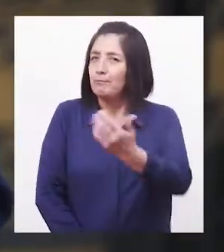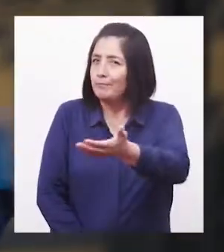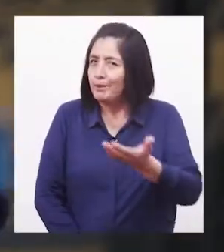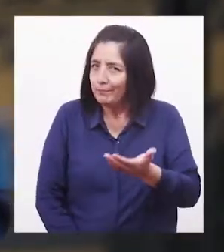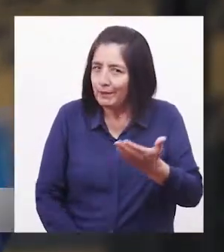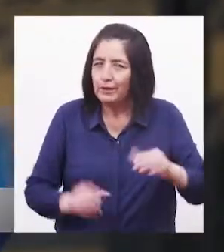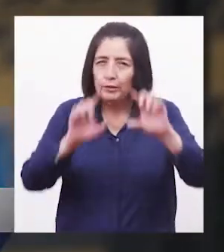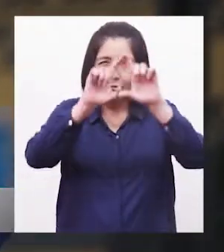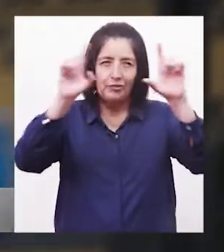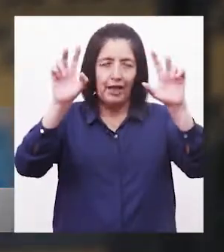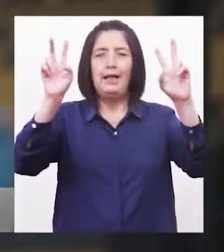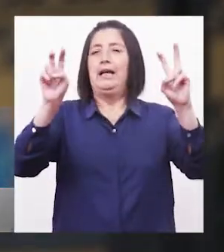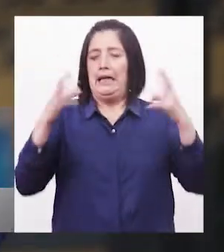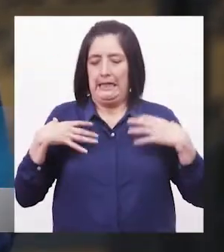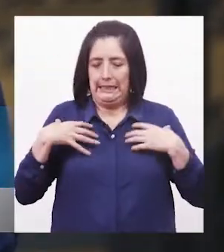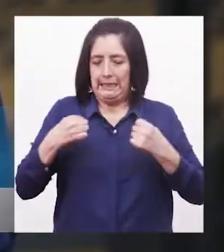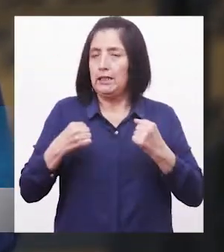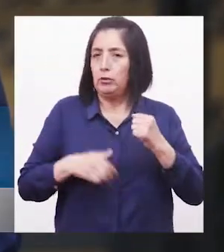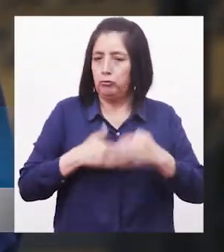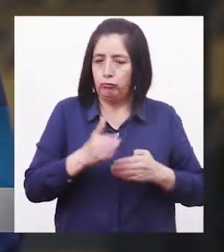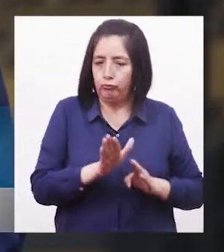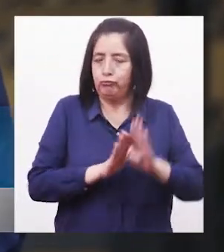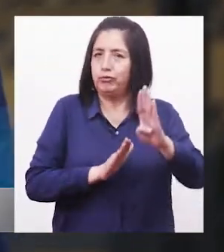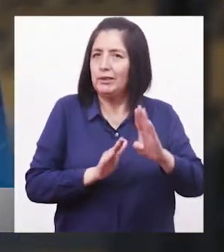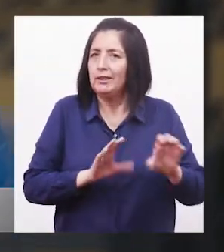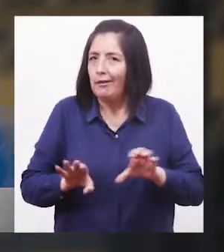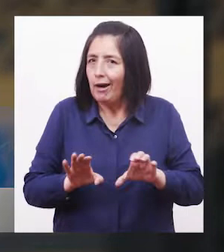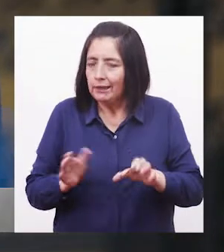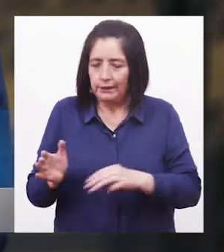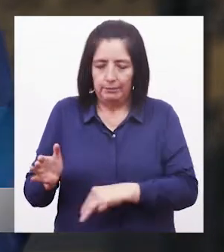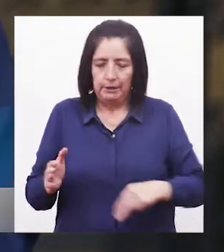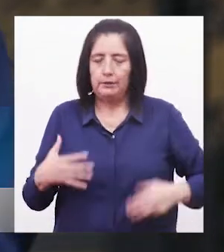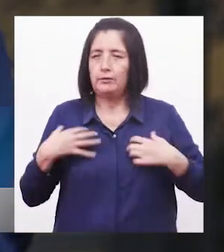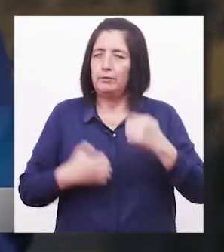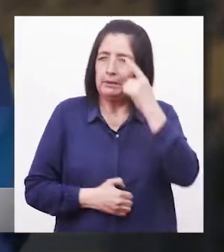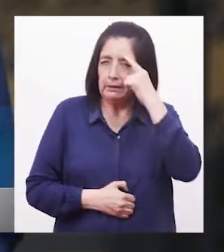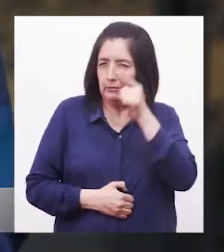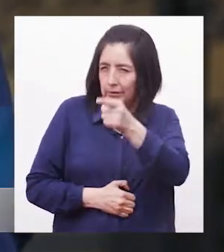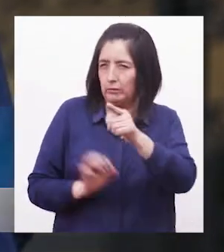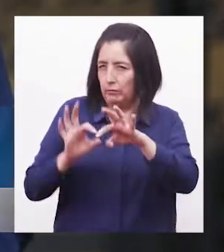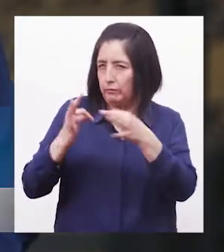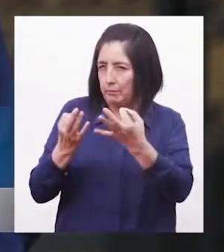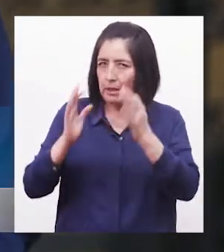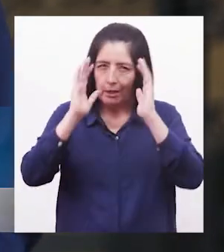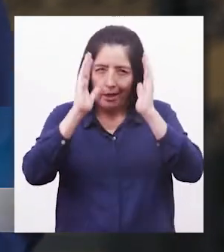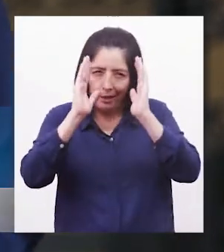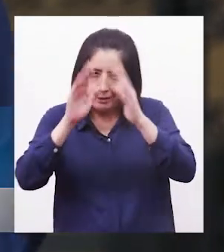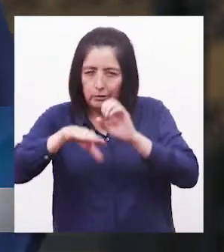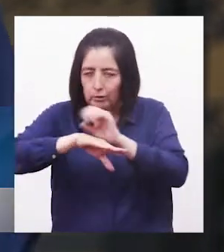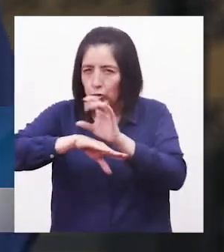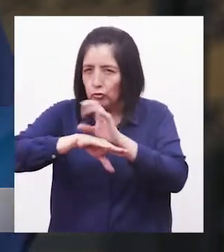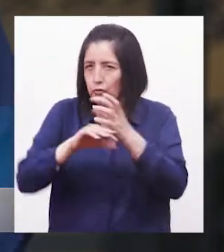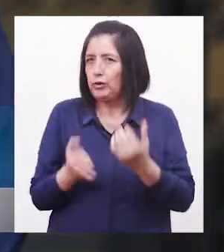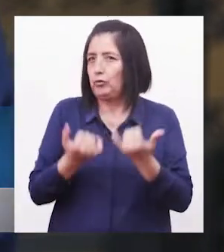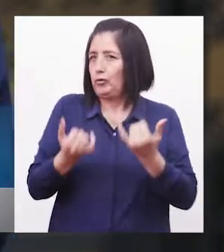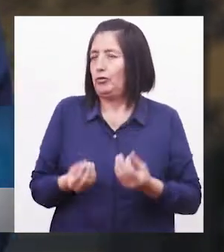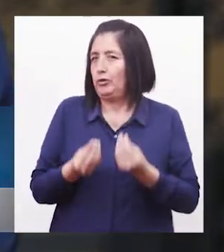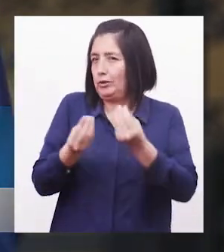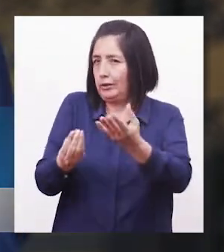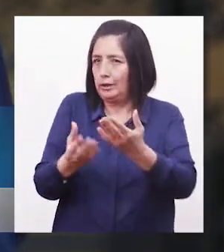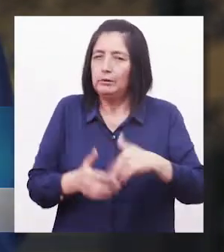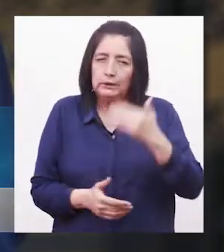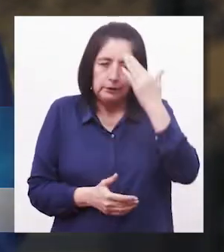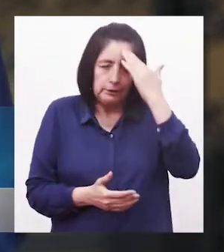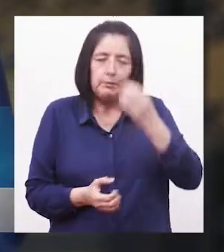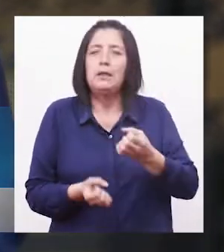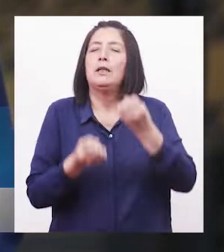Bienvenidos a Salud en Acción, el programa que produce el Ministerio de Salud pensando en ti y tu familia. Presta atención a los consejos que te brindamos y entérate de la